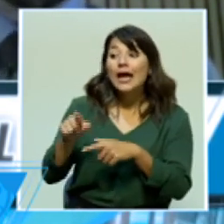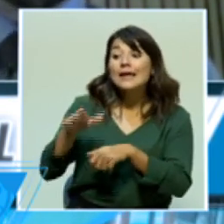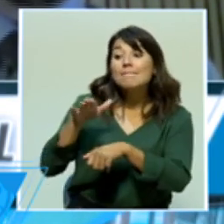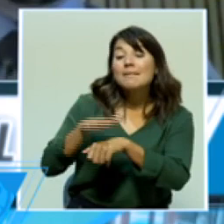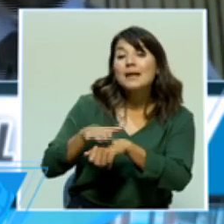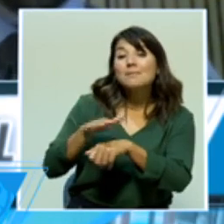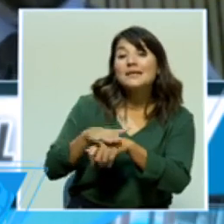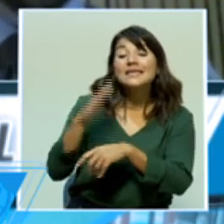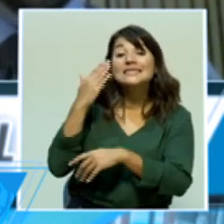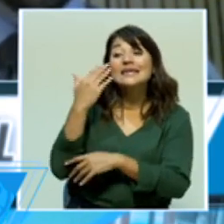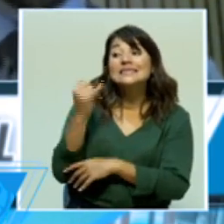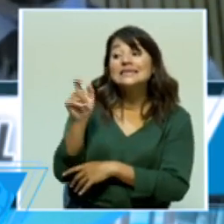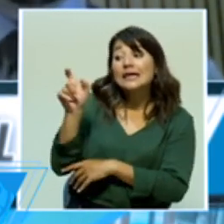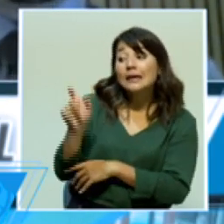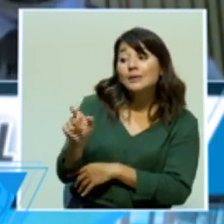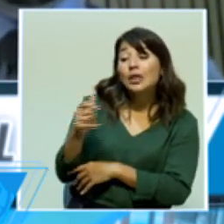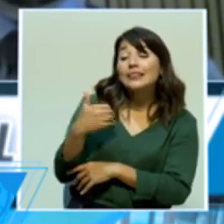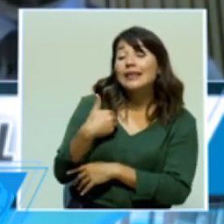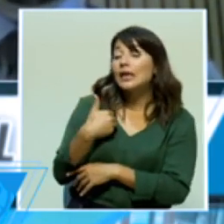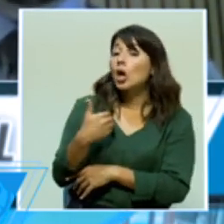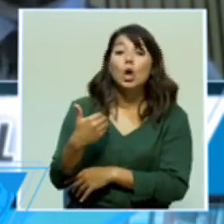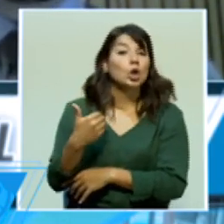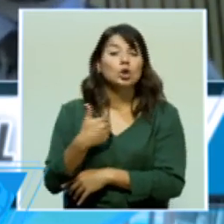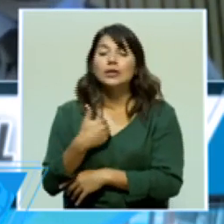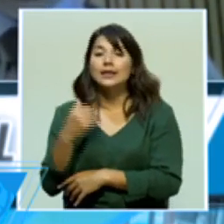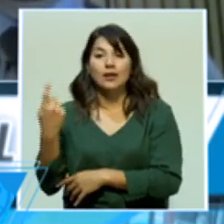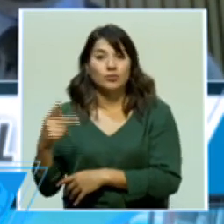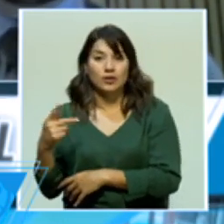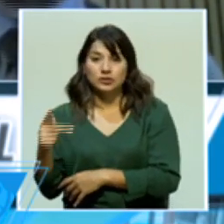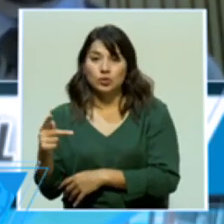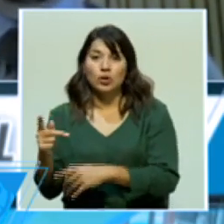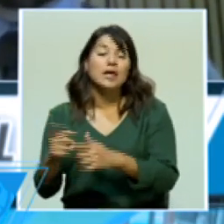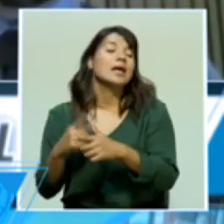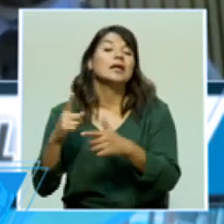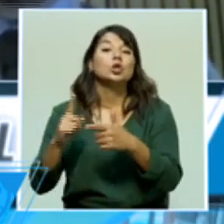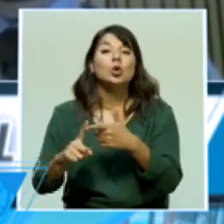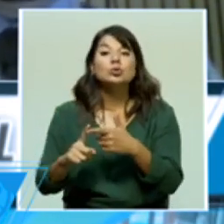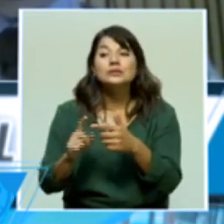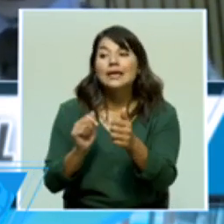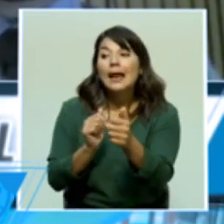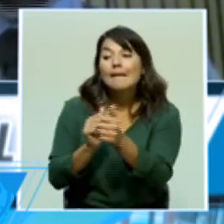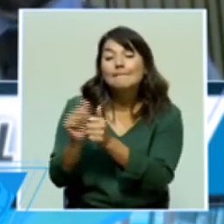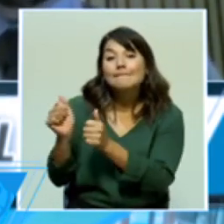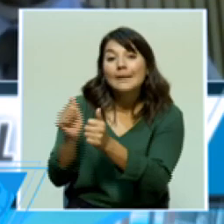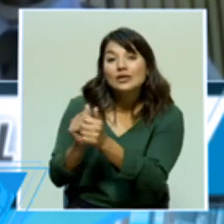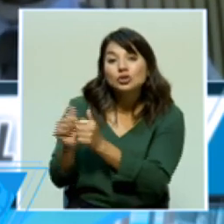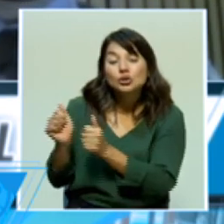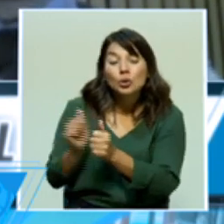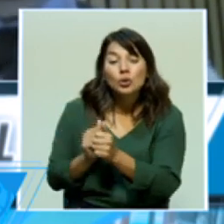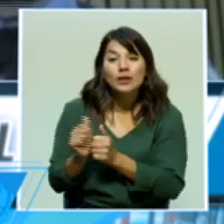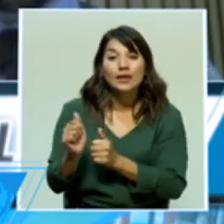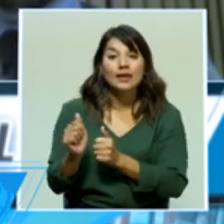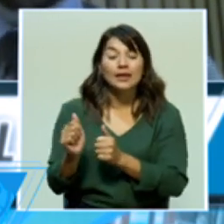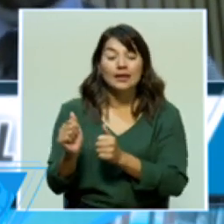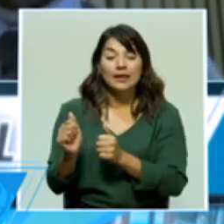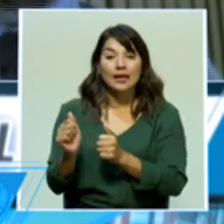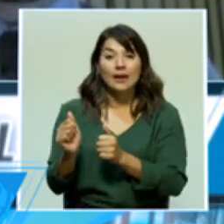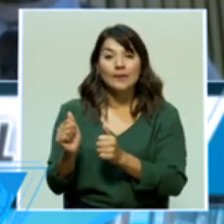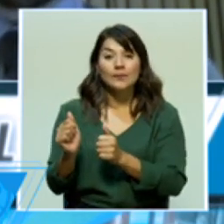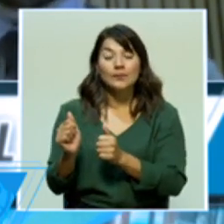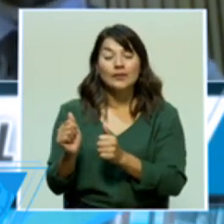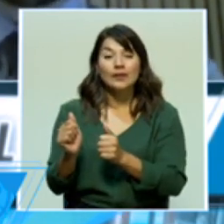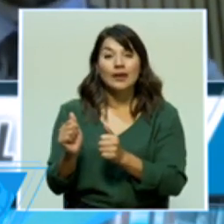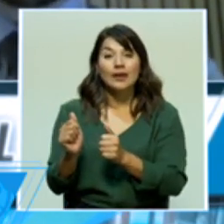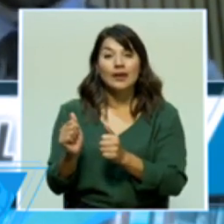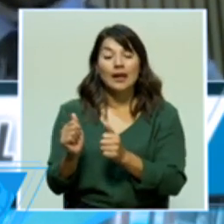factor de riesgo. Entonces, en ese caso, la mayoría de las aplicaciones al inicio,